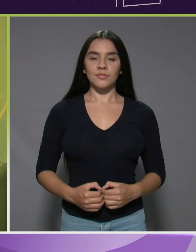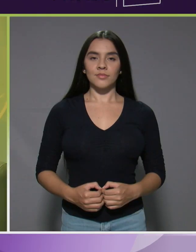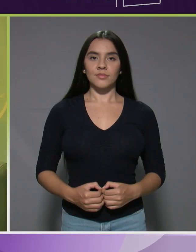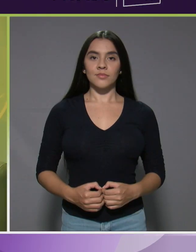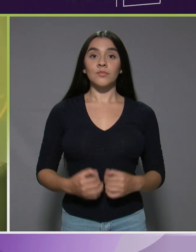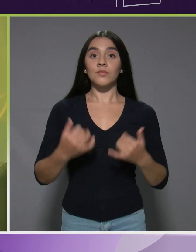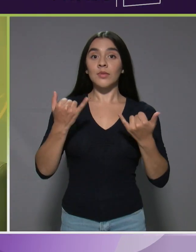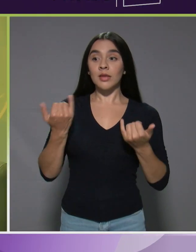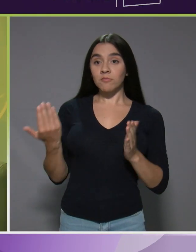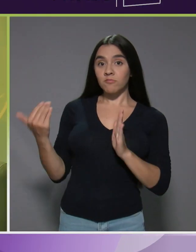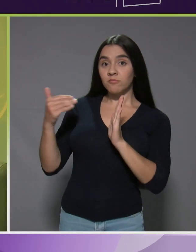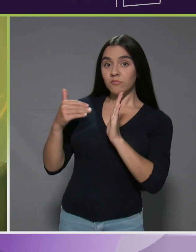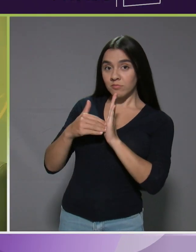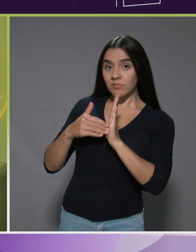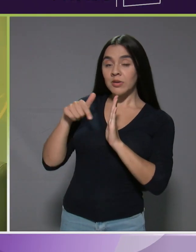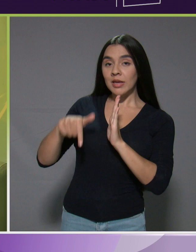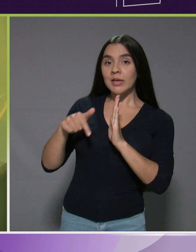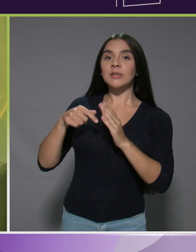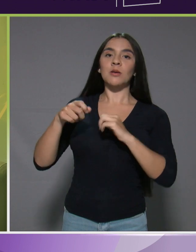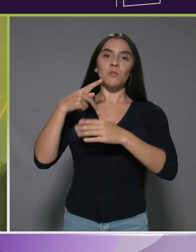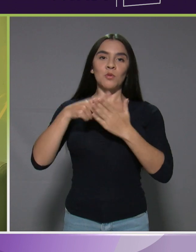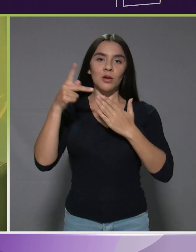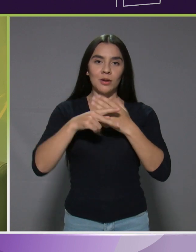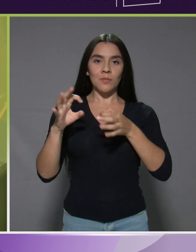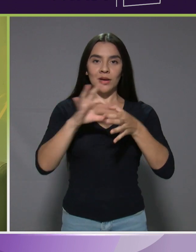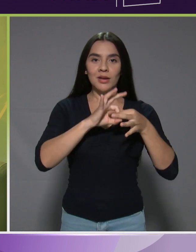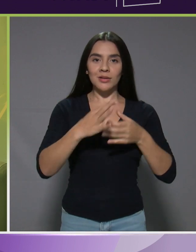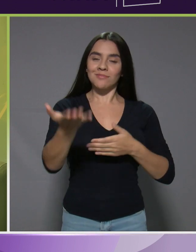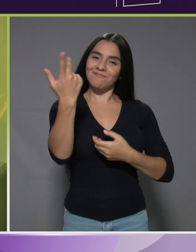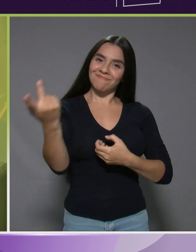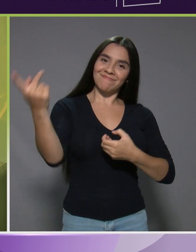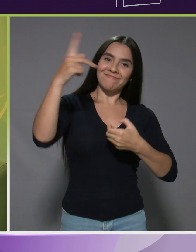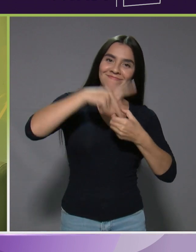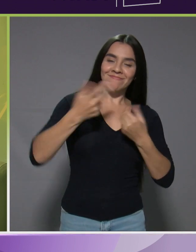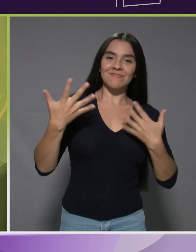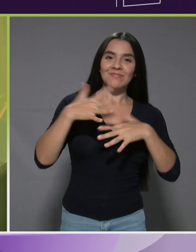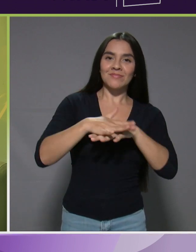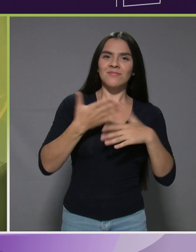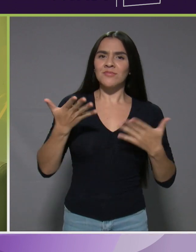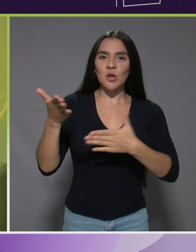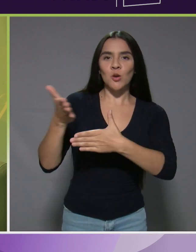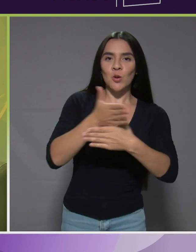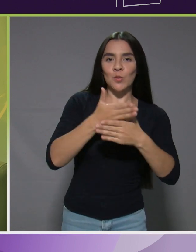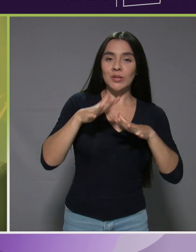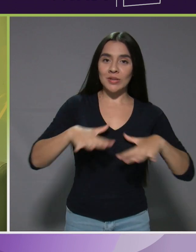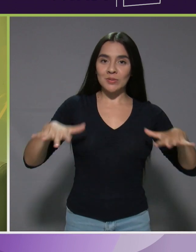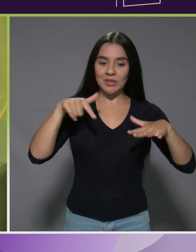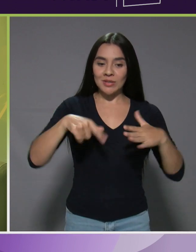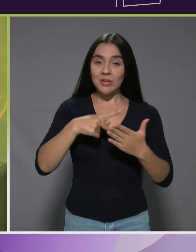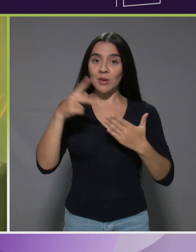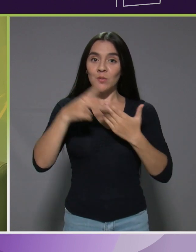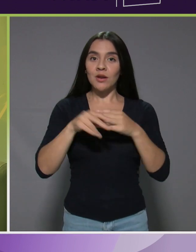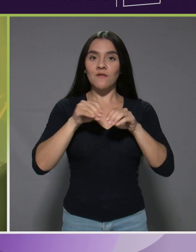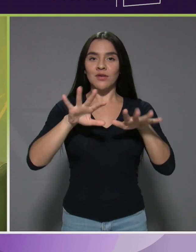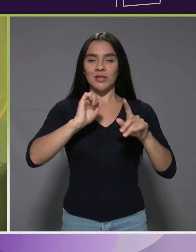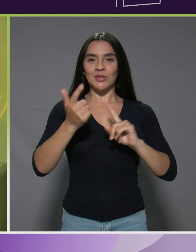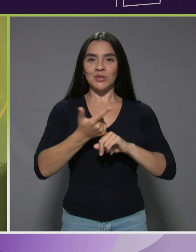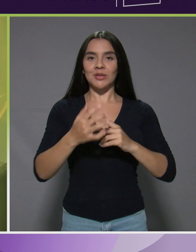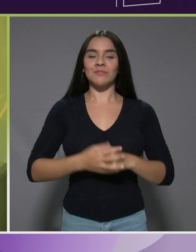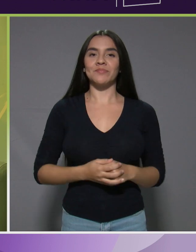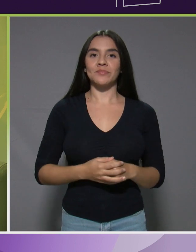Estamos de vuelta en esta edición de Nexos. Apúntese la inclusión compartiendo con los espacios del programa en las redes sociales.